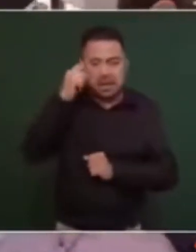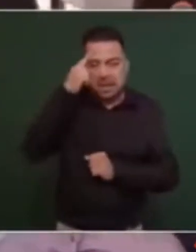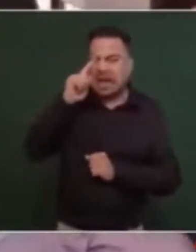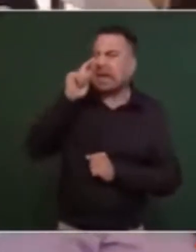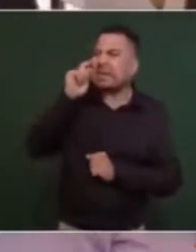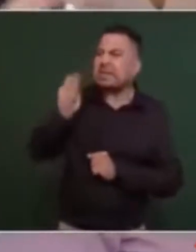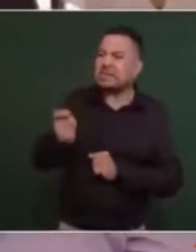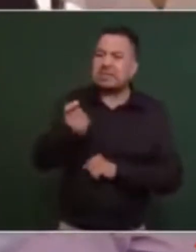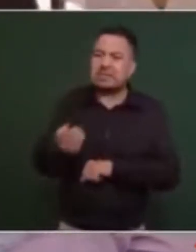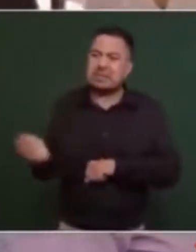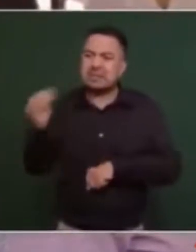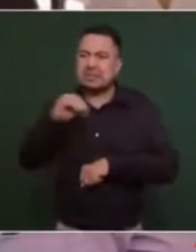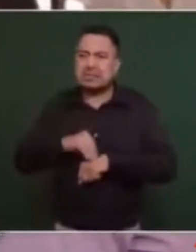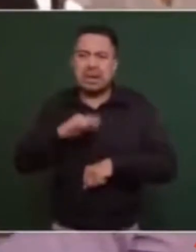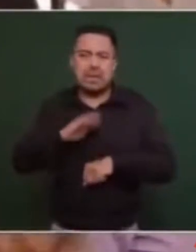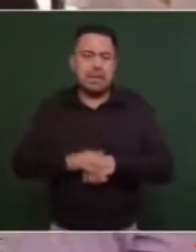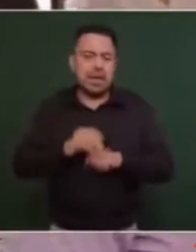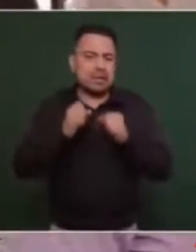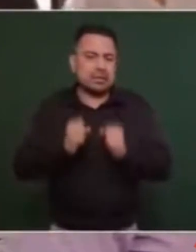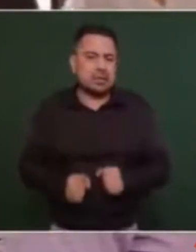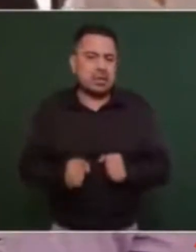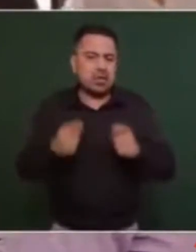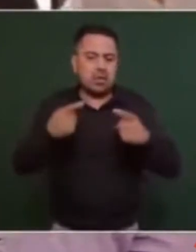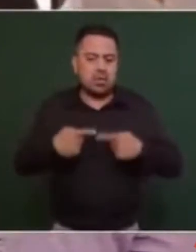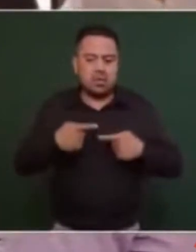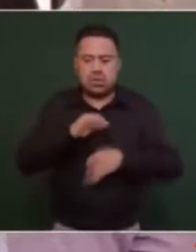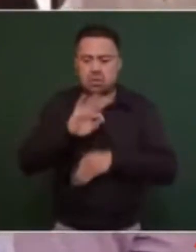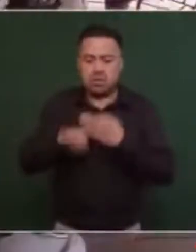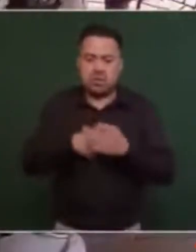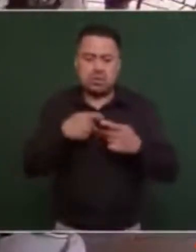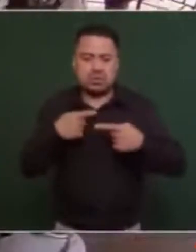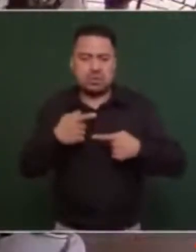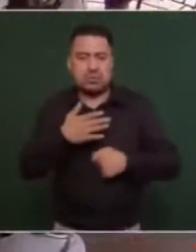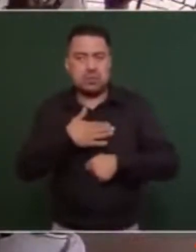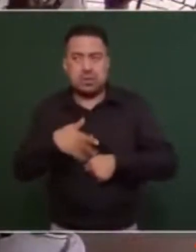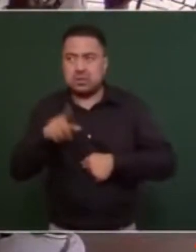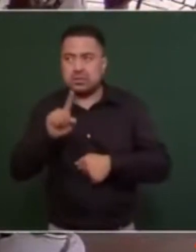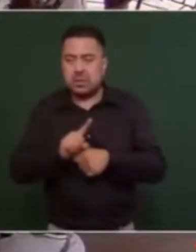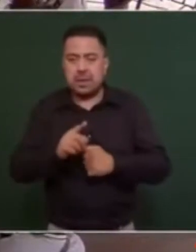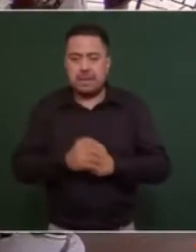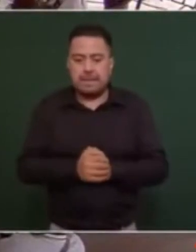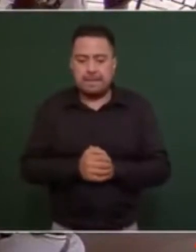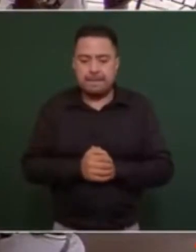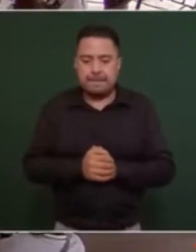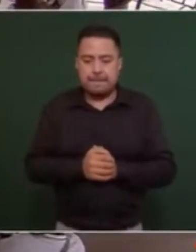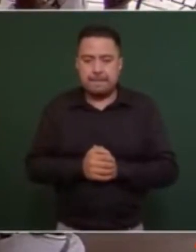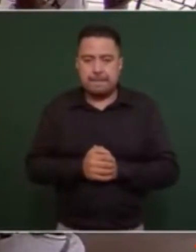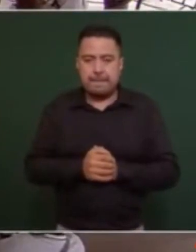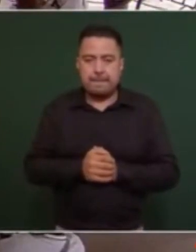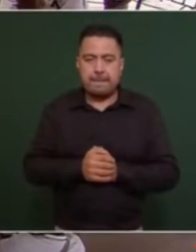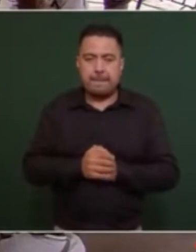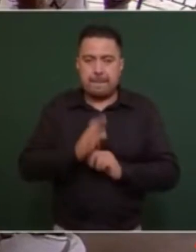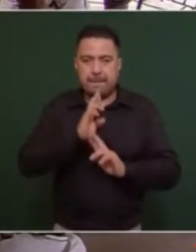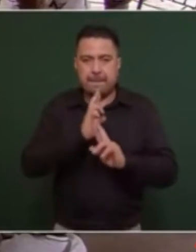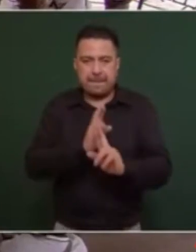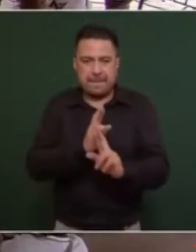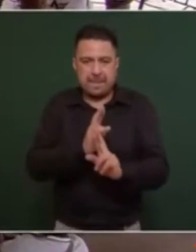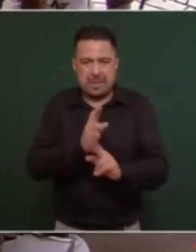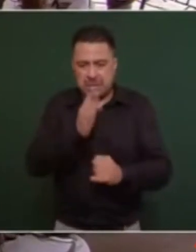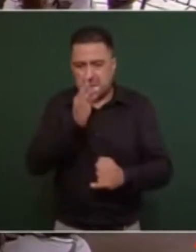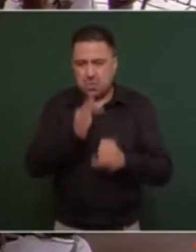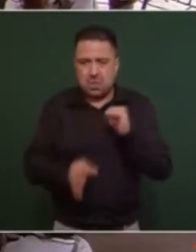lo que es la seguridad para todos los ciudadanos buenos días Bueno, te contesto la última